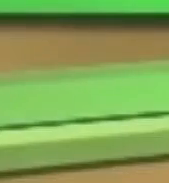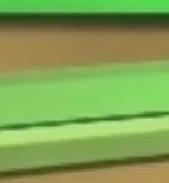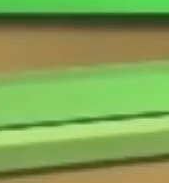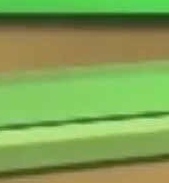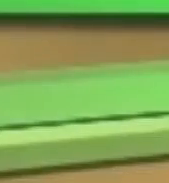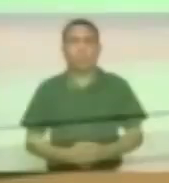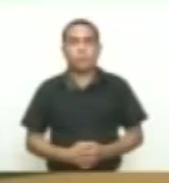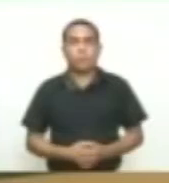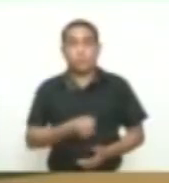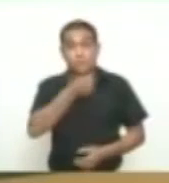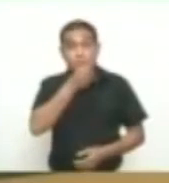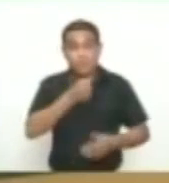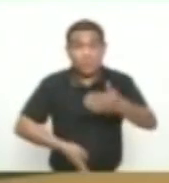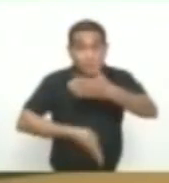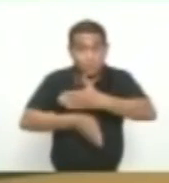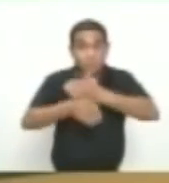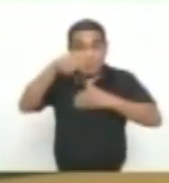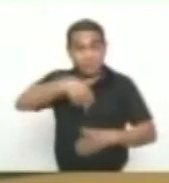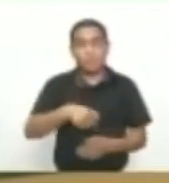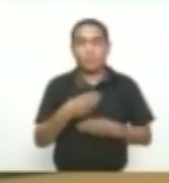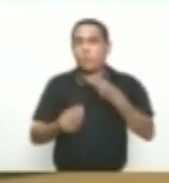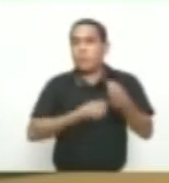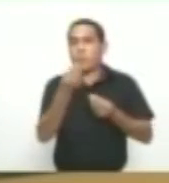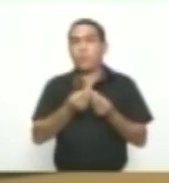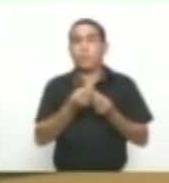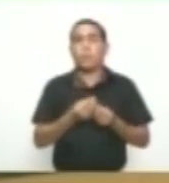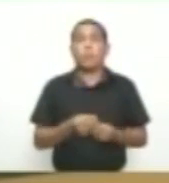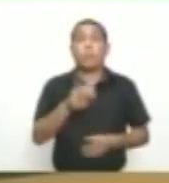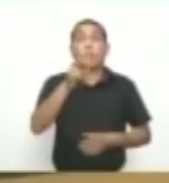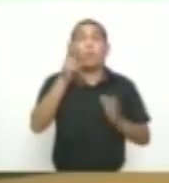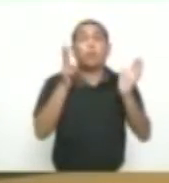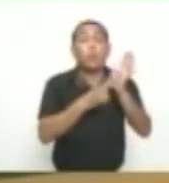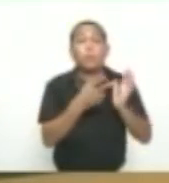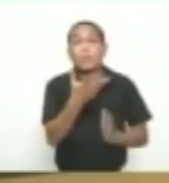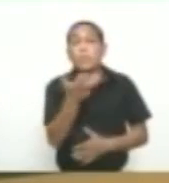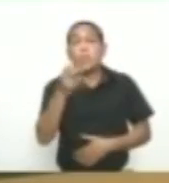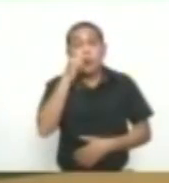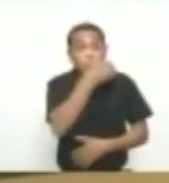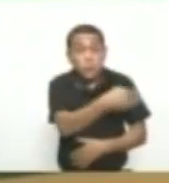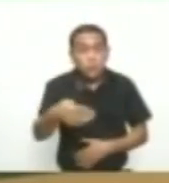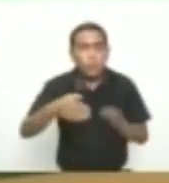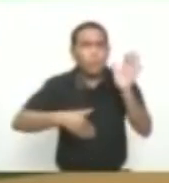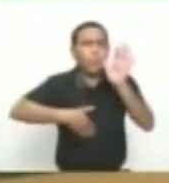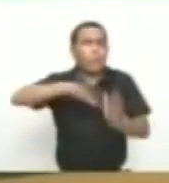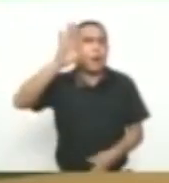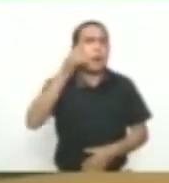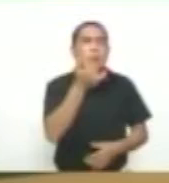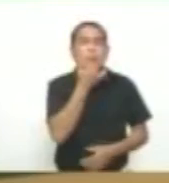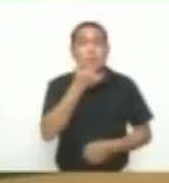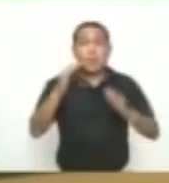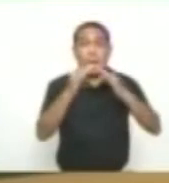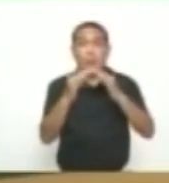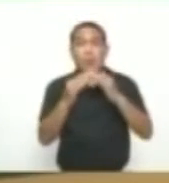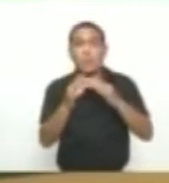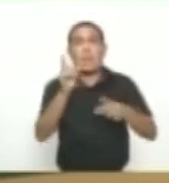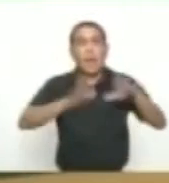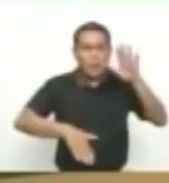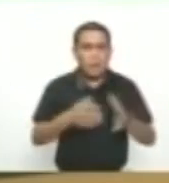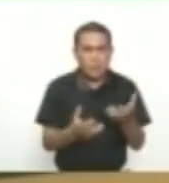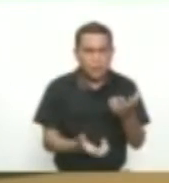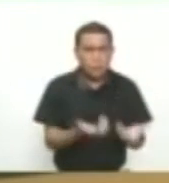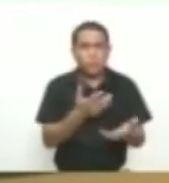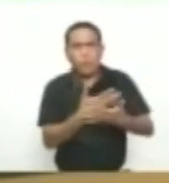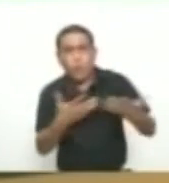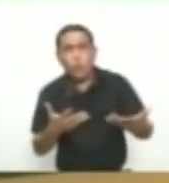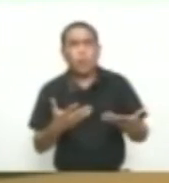Continuamos con más información Aquí en las noticias Más de 2.500 niños muertos Dejan los accidentes Domésticos en el país En el Atlántico